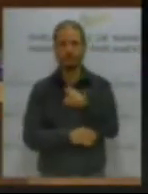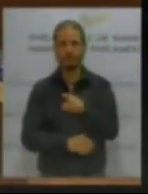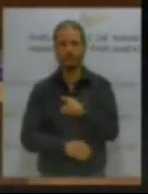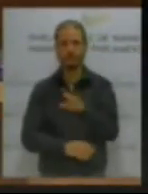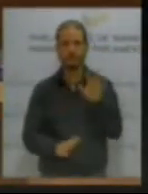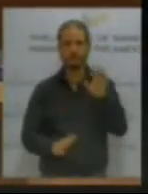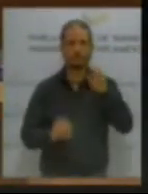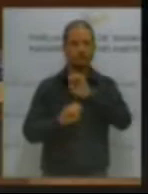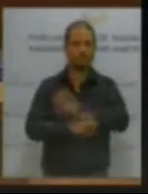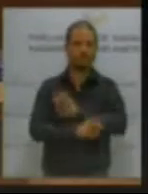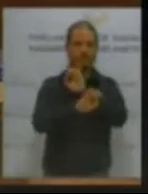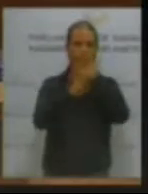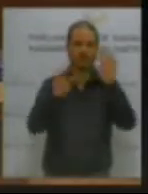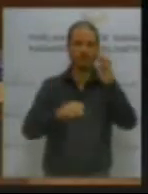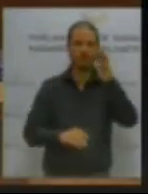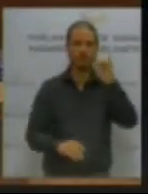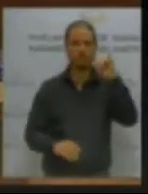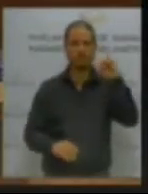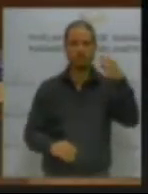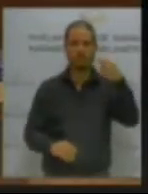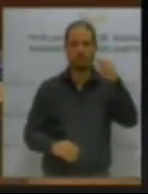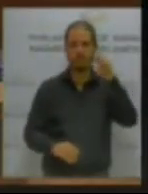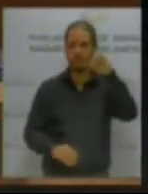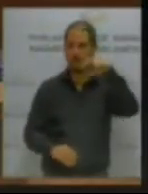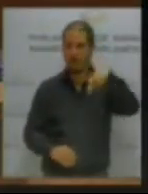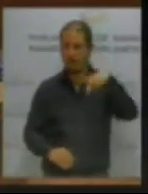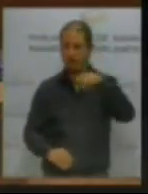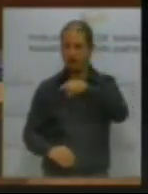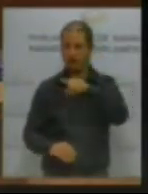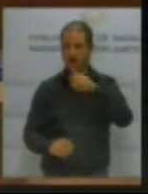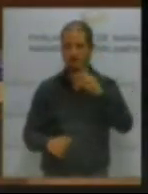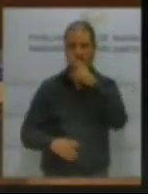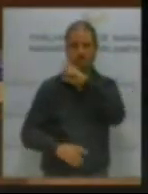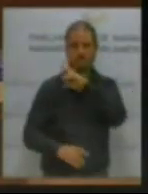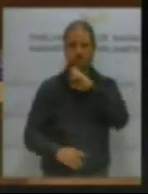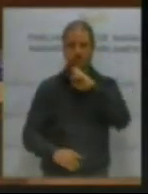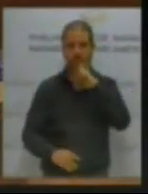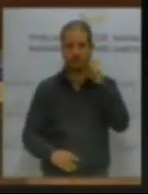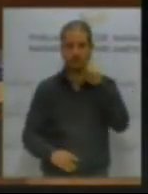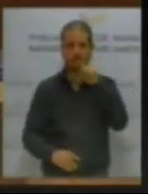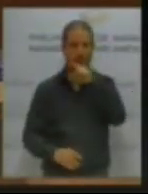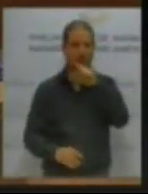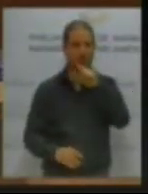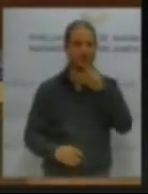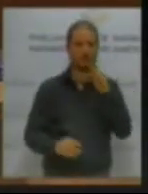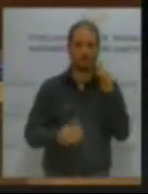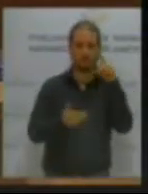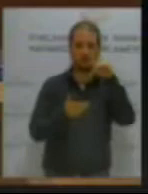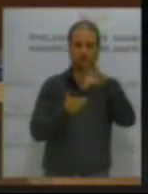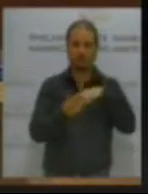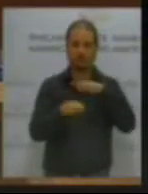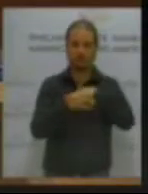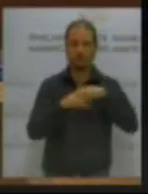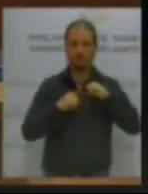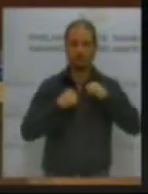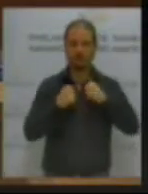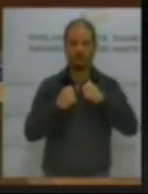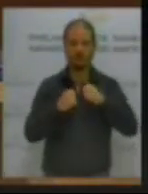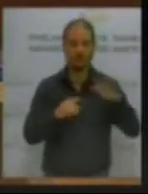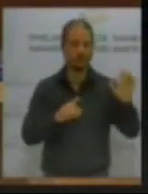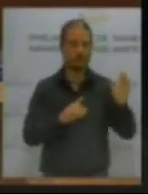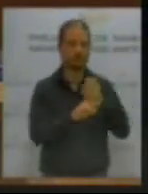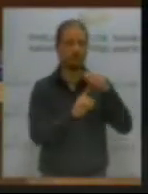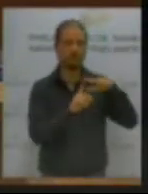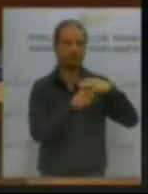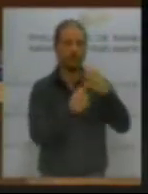valor de este pigreen para llegar a la situación que ustedes se encontraron al entrar en el gobierno. Bueno, no creo que haga